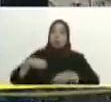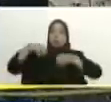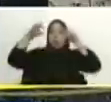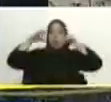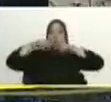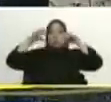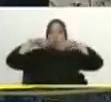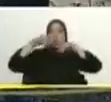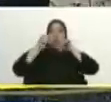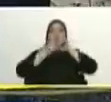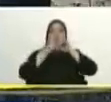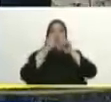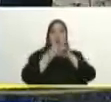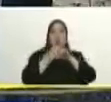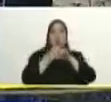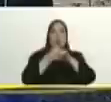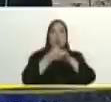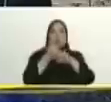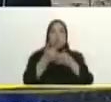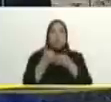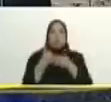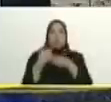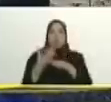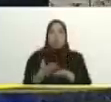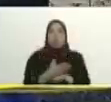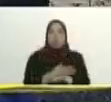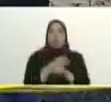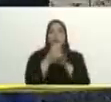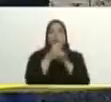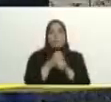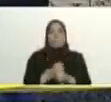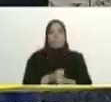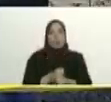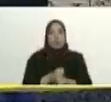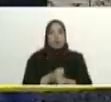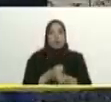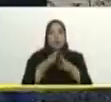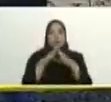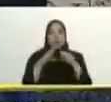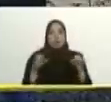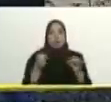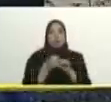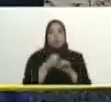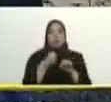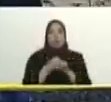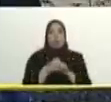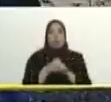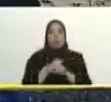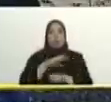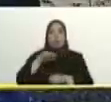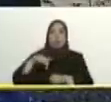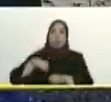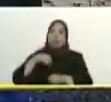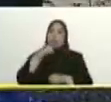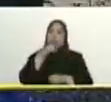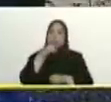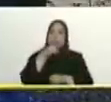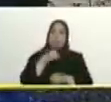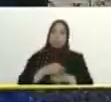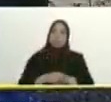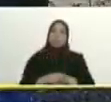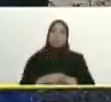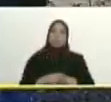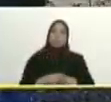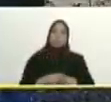desde el punto de vista que se inició ante lo que esperábamos y evidentemente esto trajo como consecuencia estos damnificados que ya